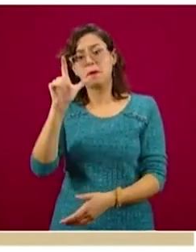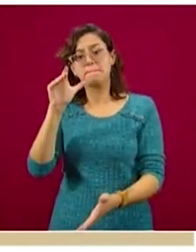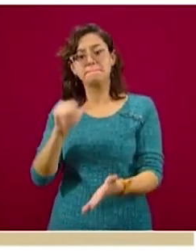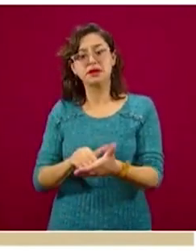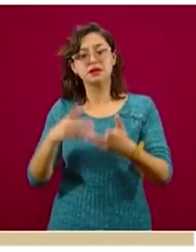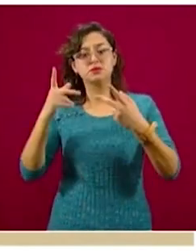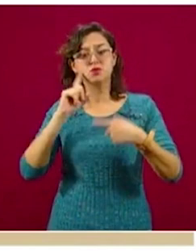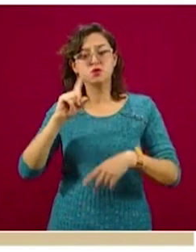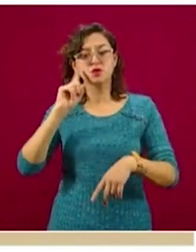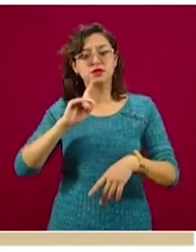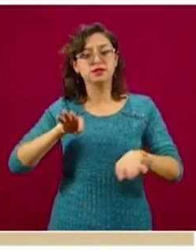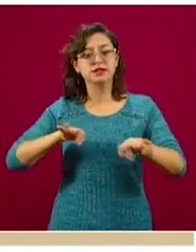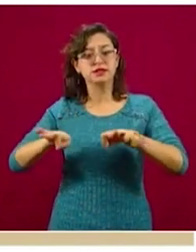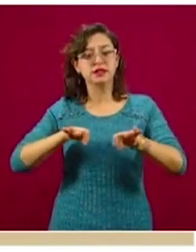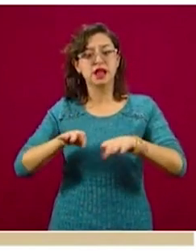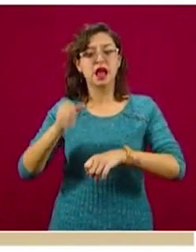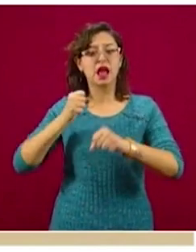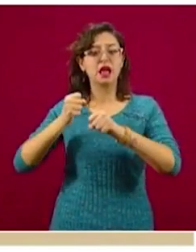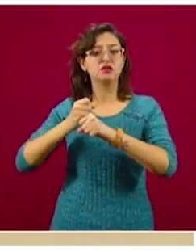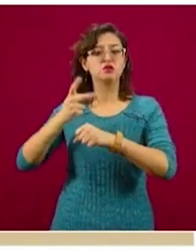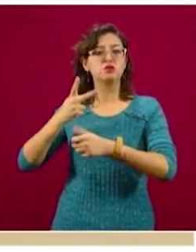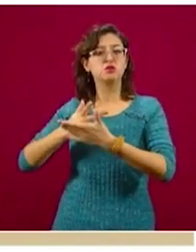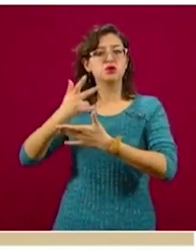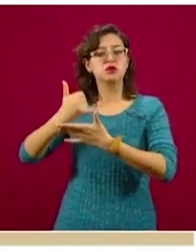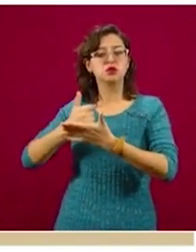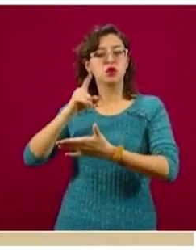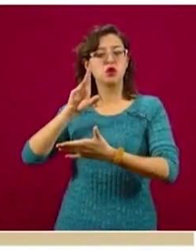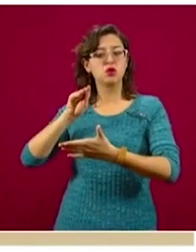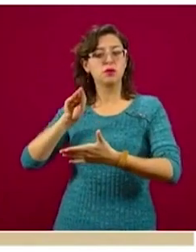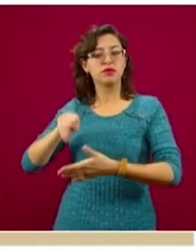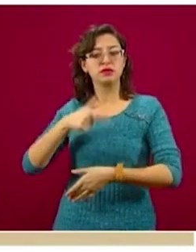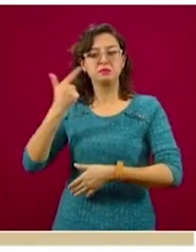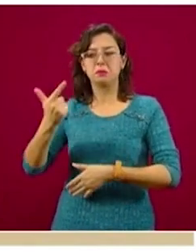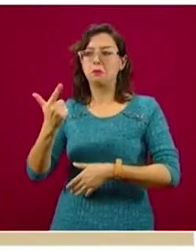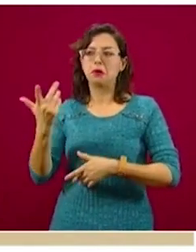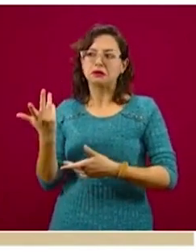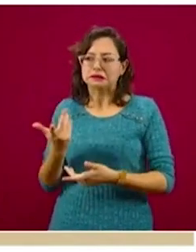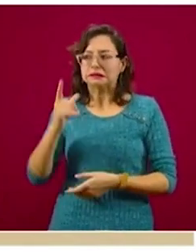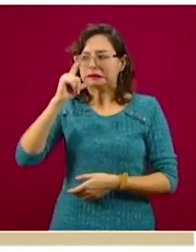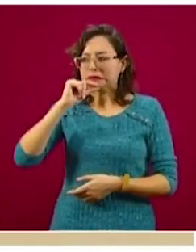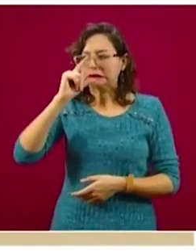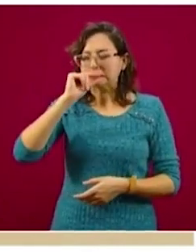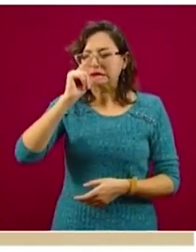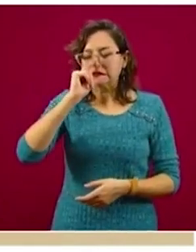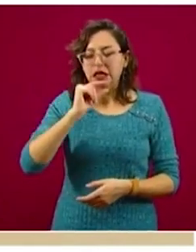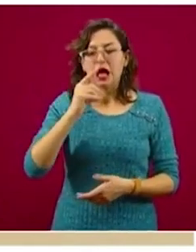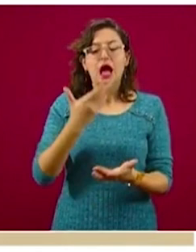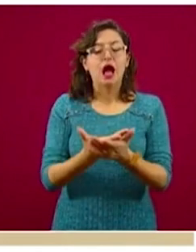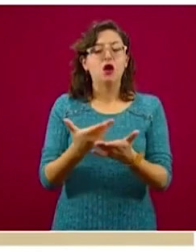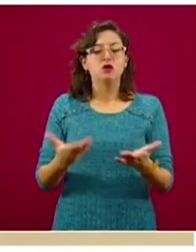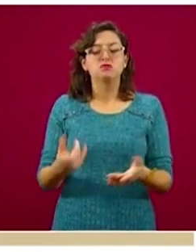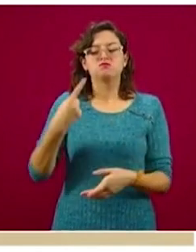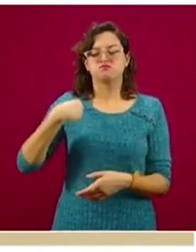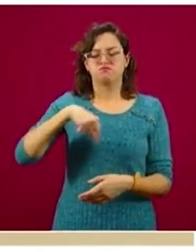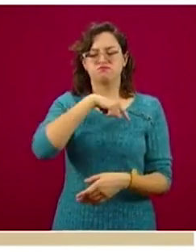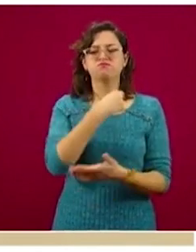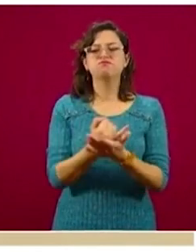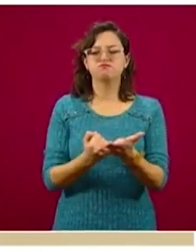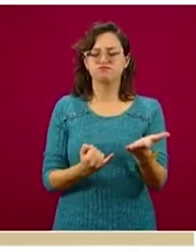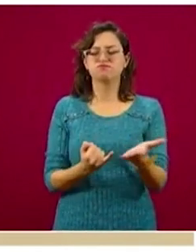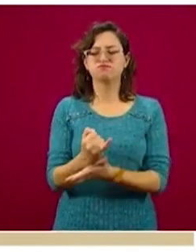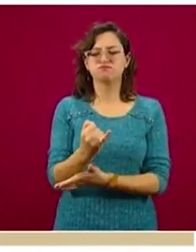que no había tenido tanto éxito. Y por eso para ellas lo que hemos definido es que también